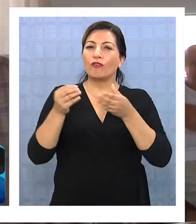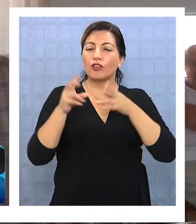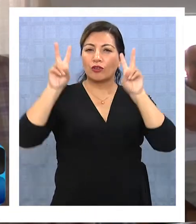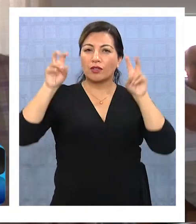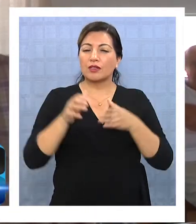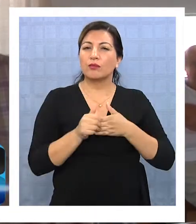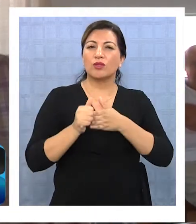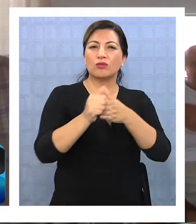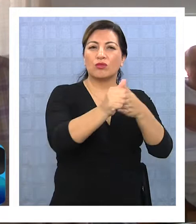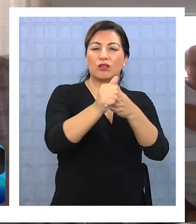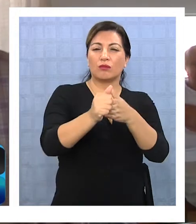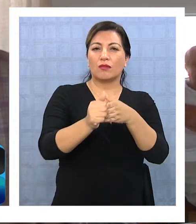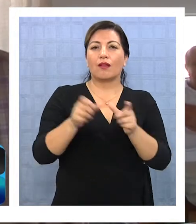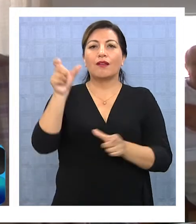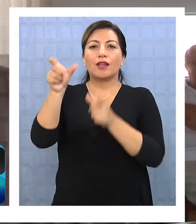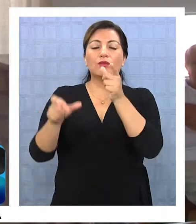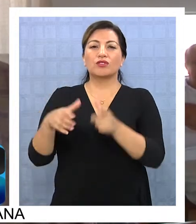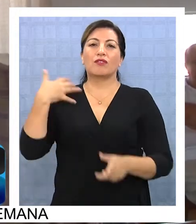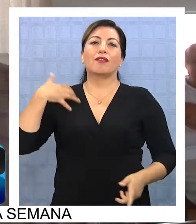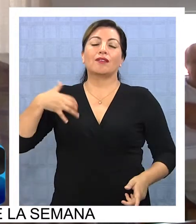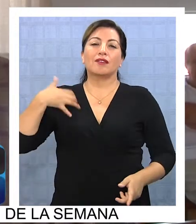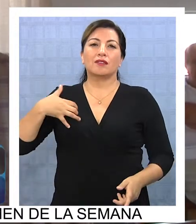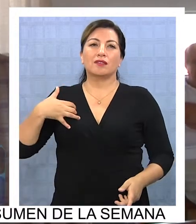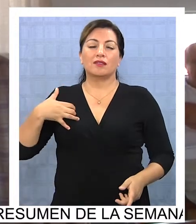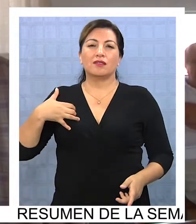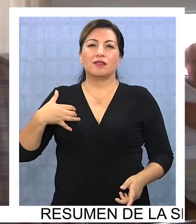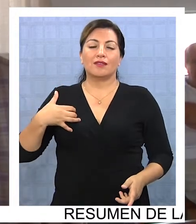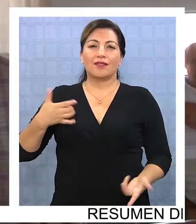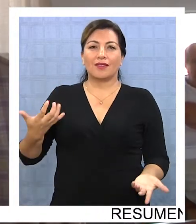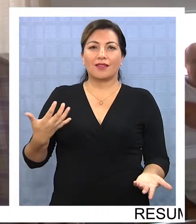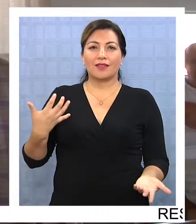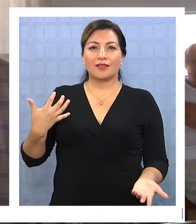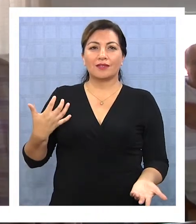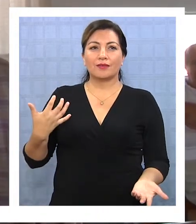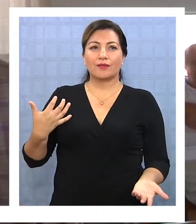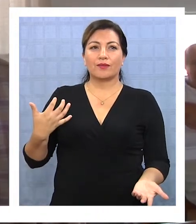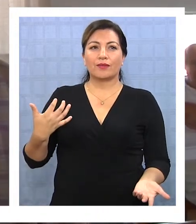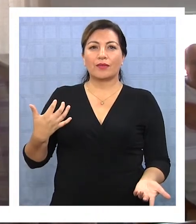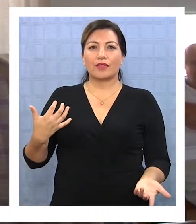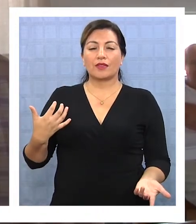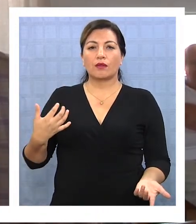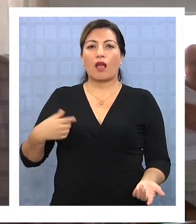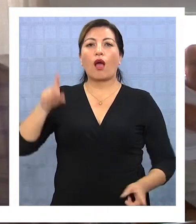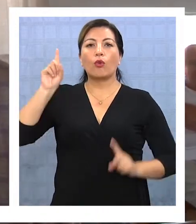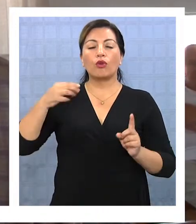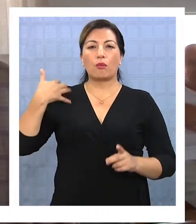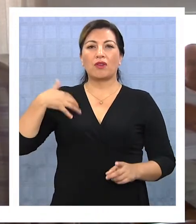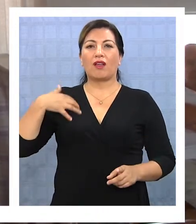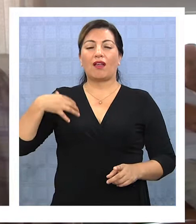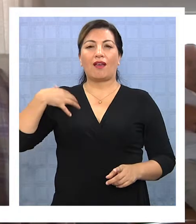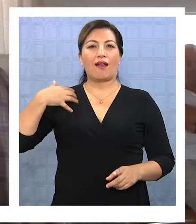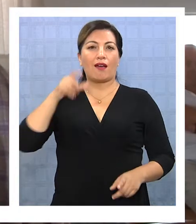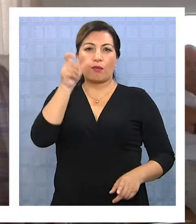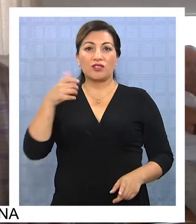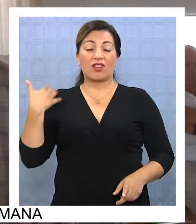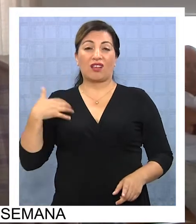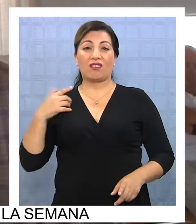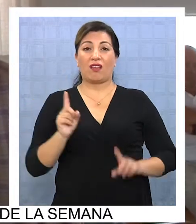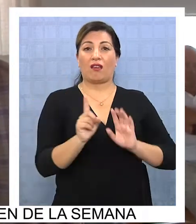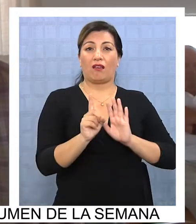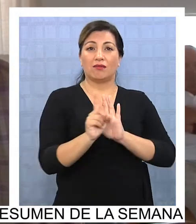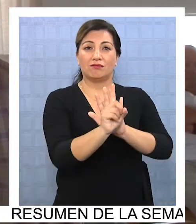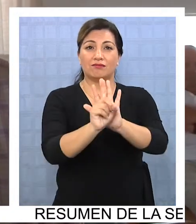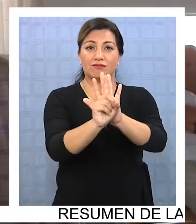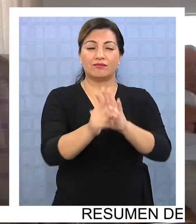tengan los turistas, sobre todo argentinos, que llegan, que lo estén incluso siguiendo solamente para asaltarlo. Eso